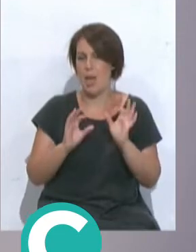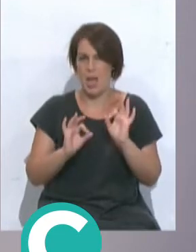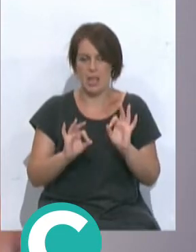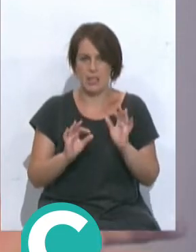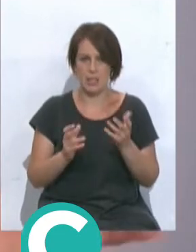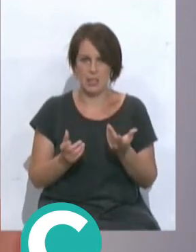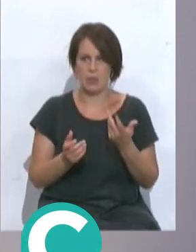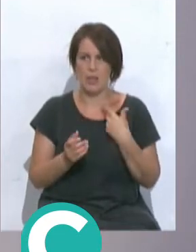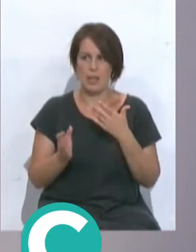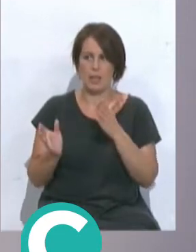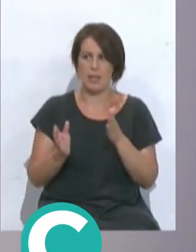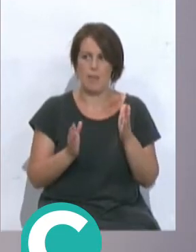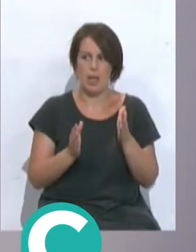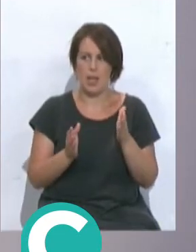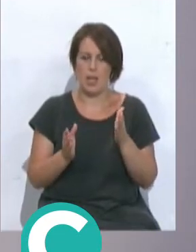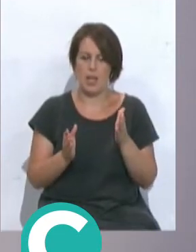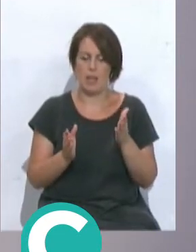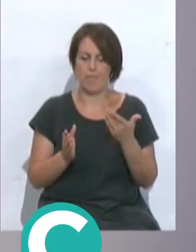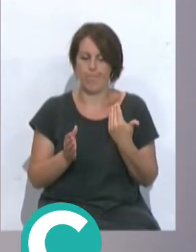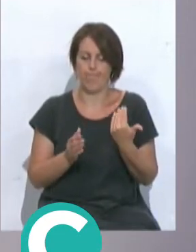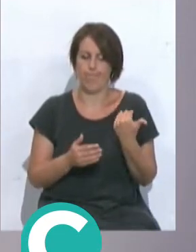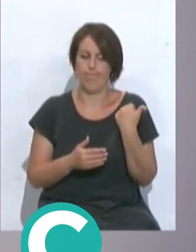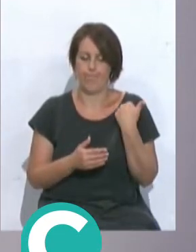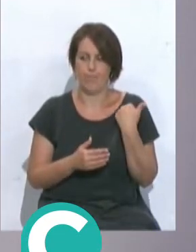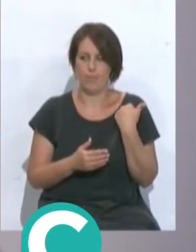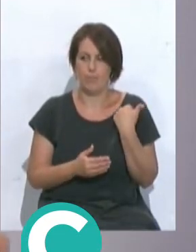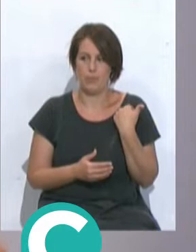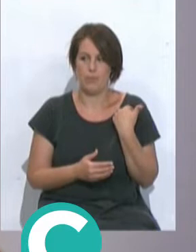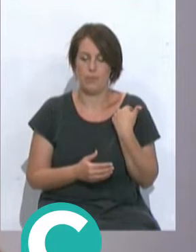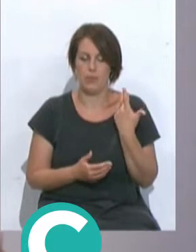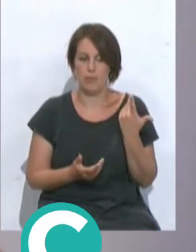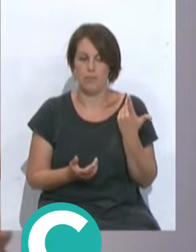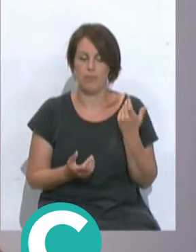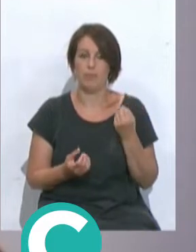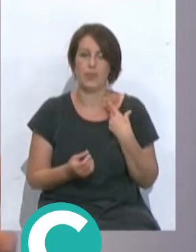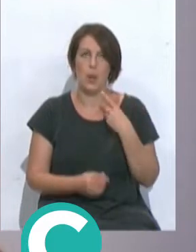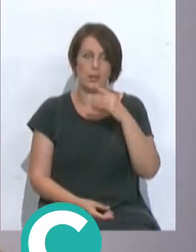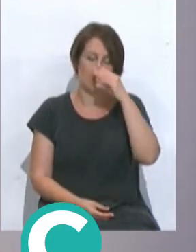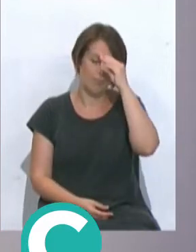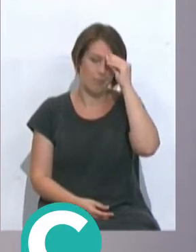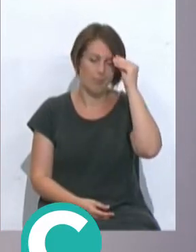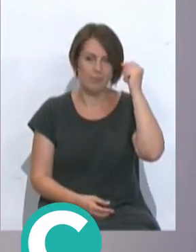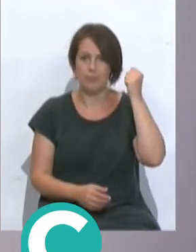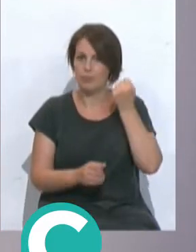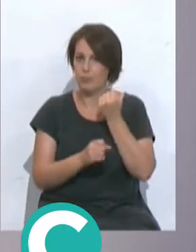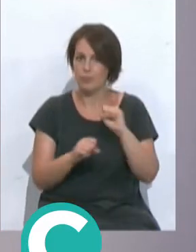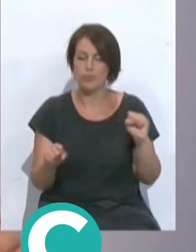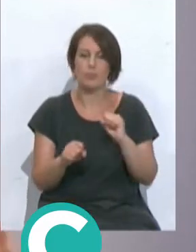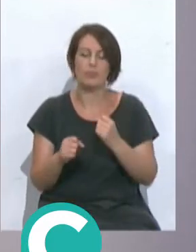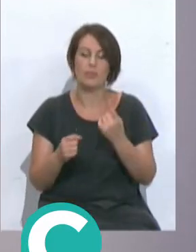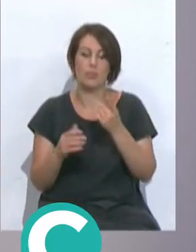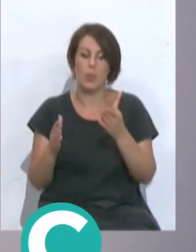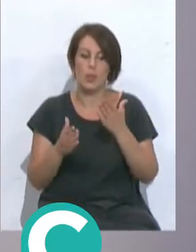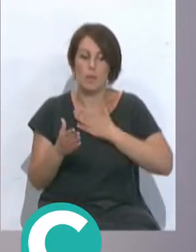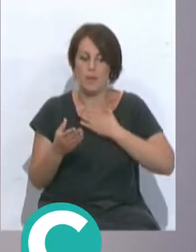es una etapa que evidentemente ha sido sobre todo inolvidable y que en algún momento de mi